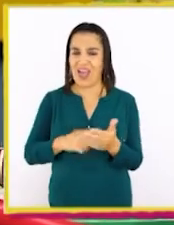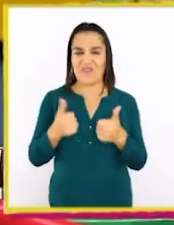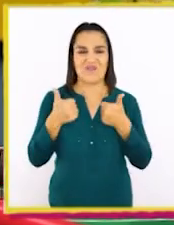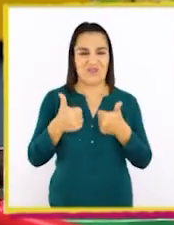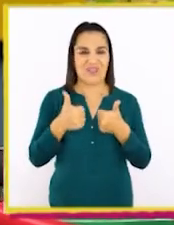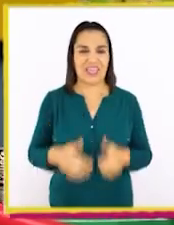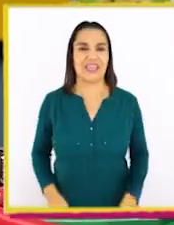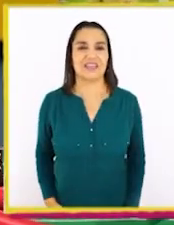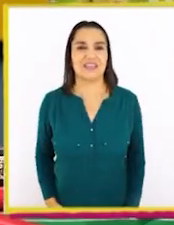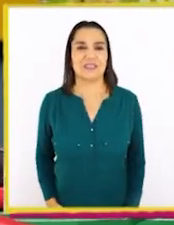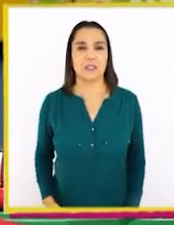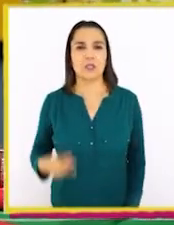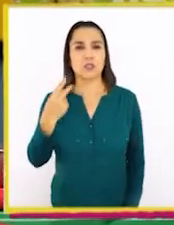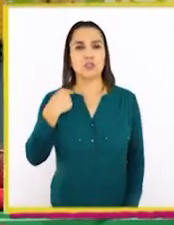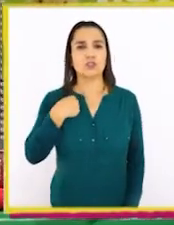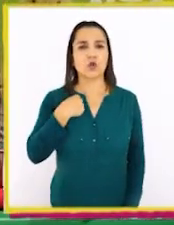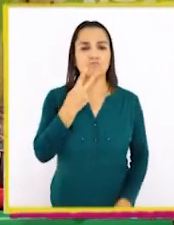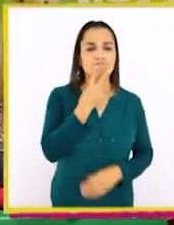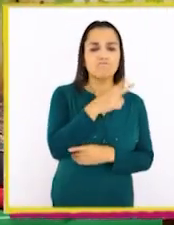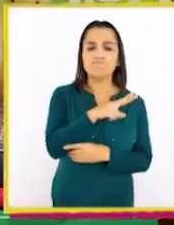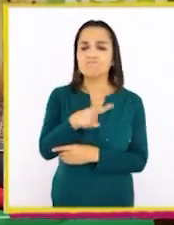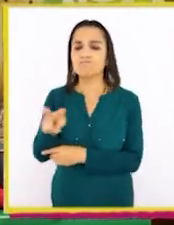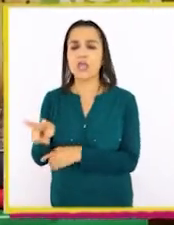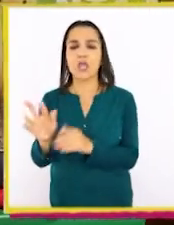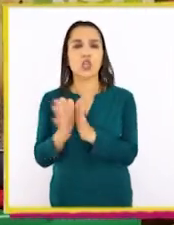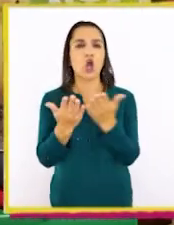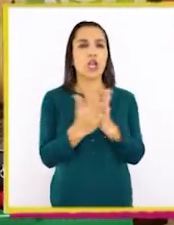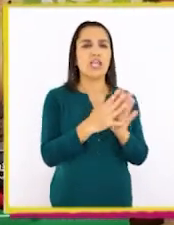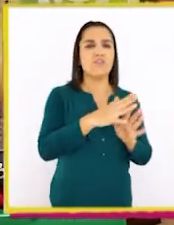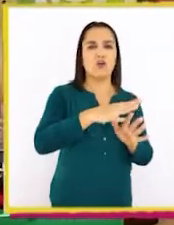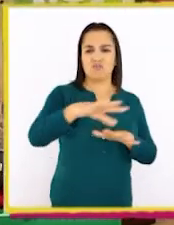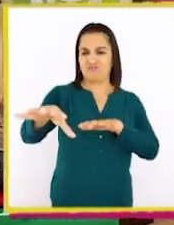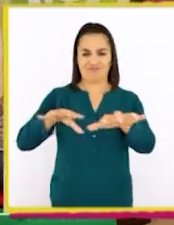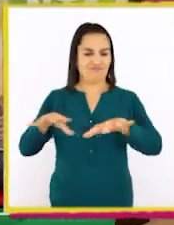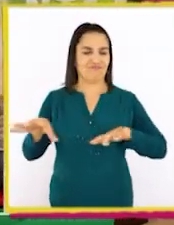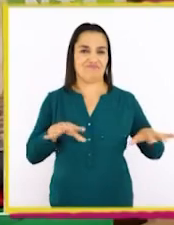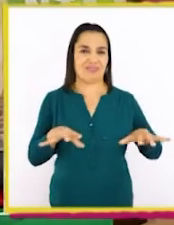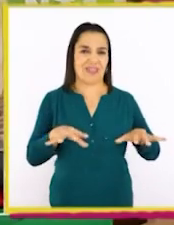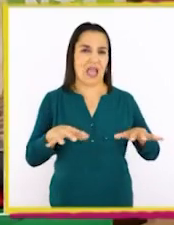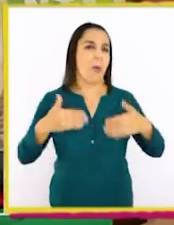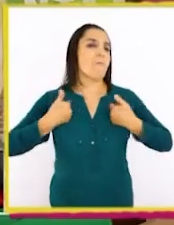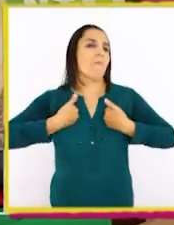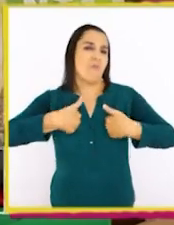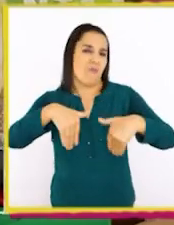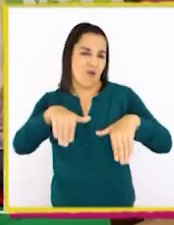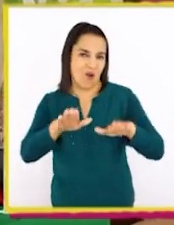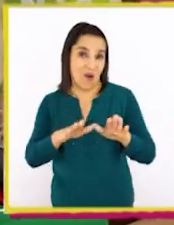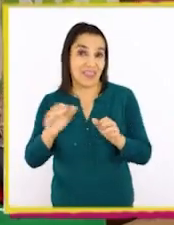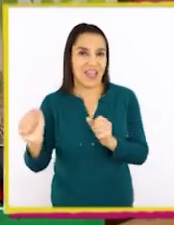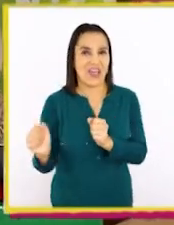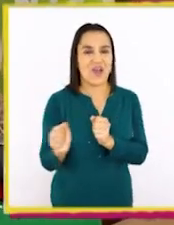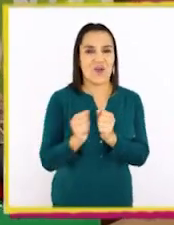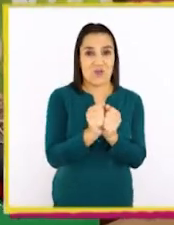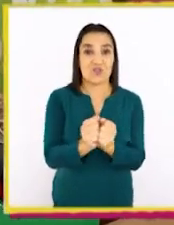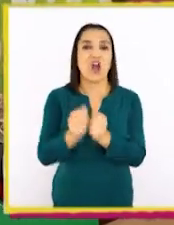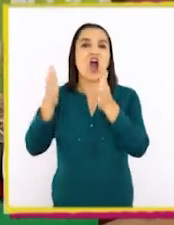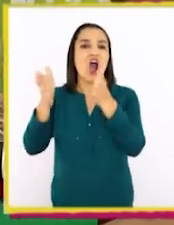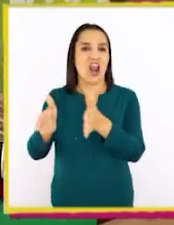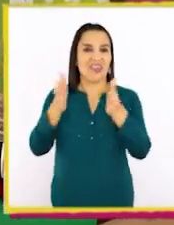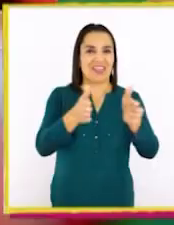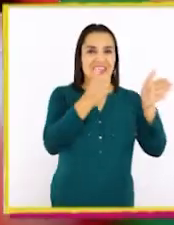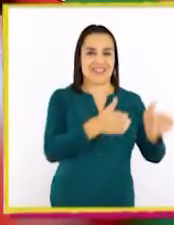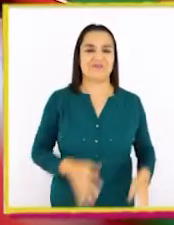bien! Los estuve revisando y los dejé por todos lados. Pero no importa, porque juntos los